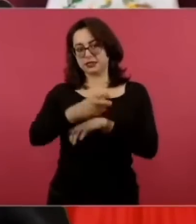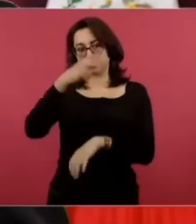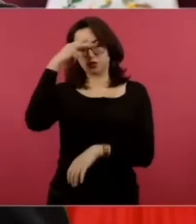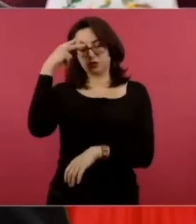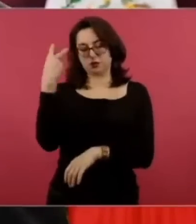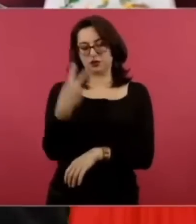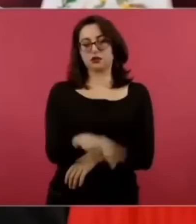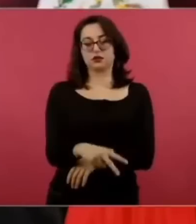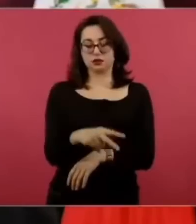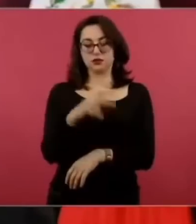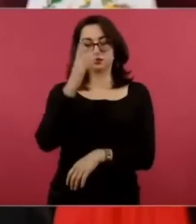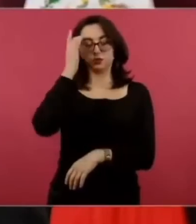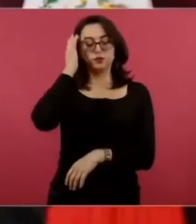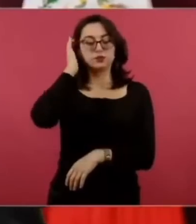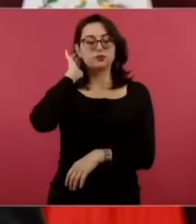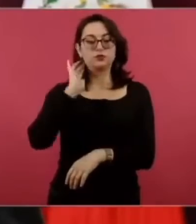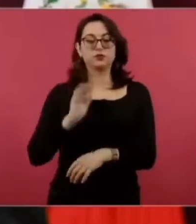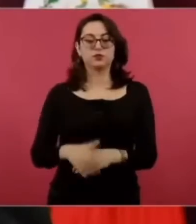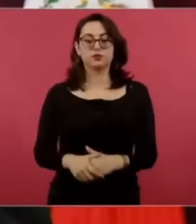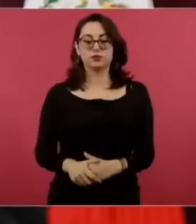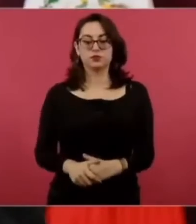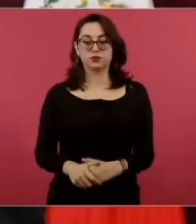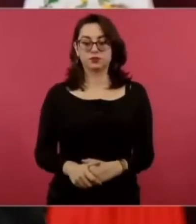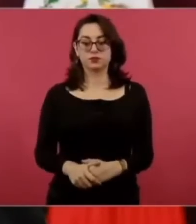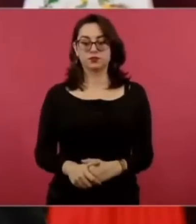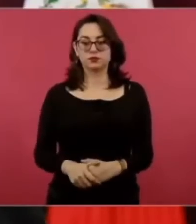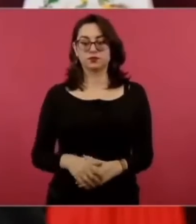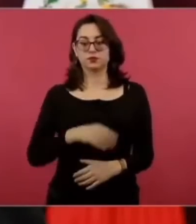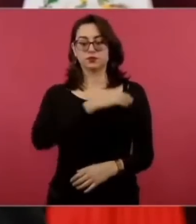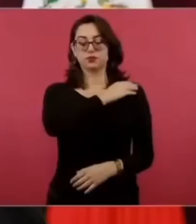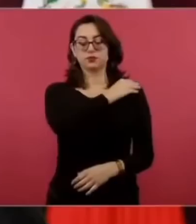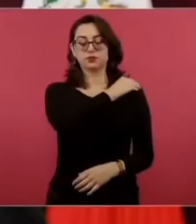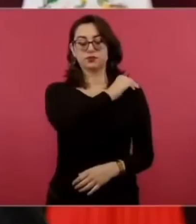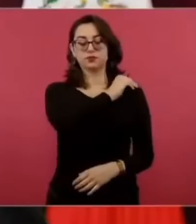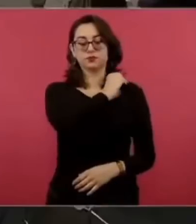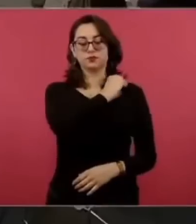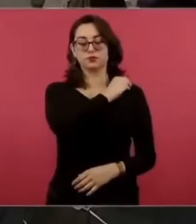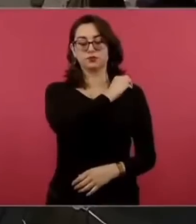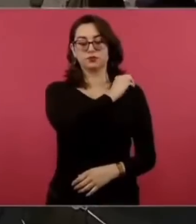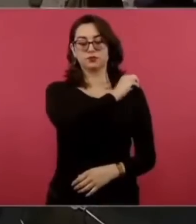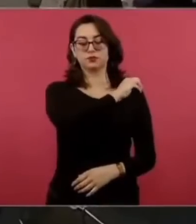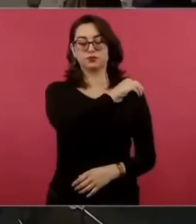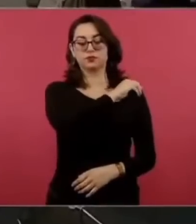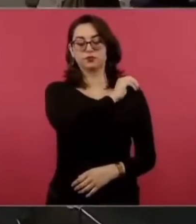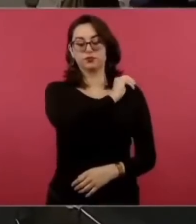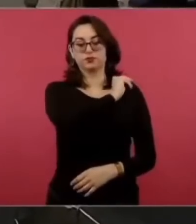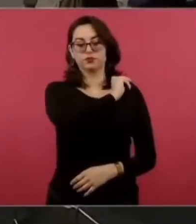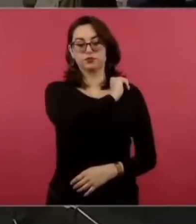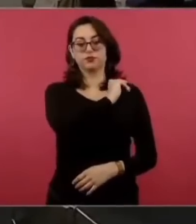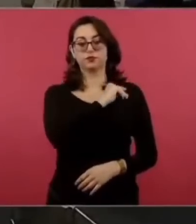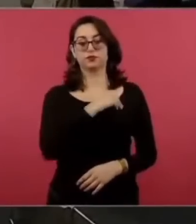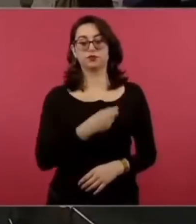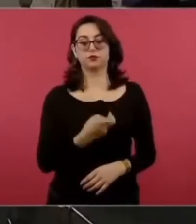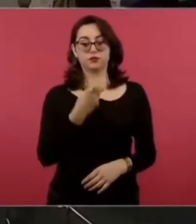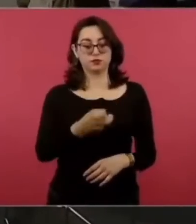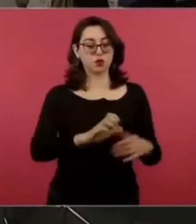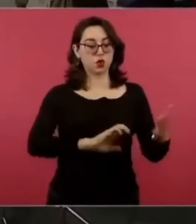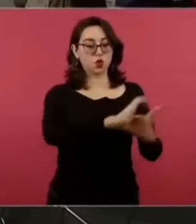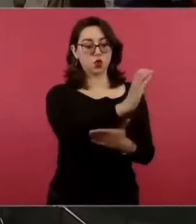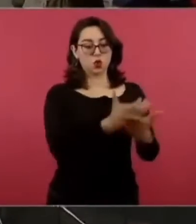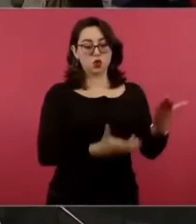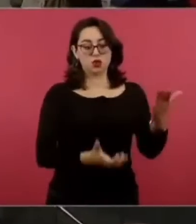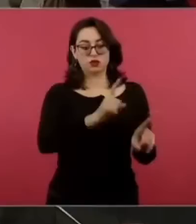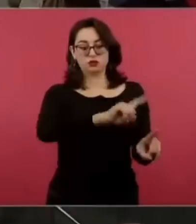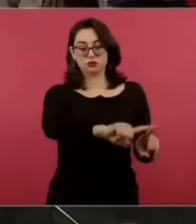y desde luego estos contratos se van a cancelar ese es el enojo que